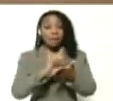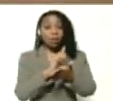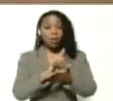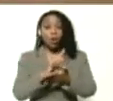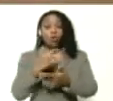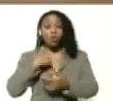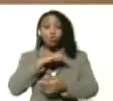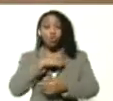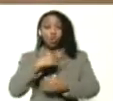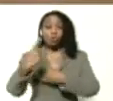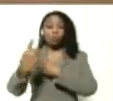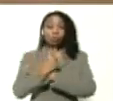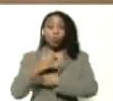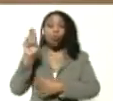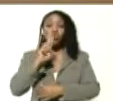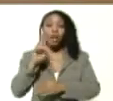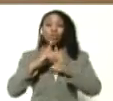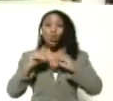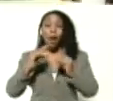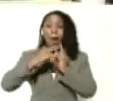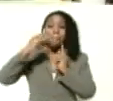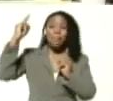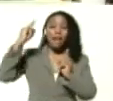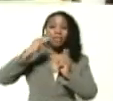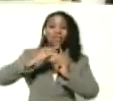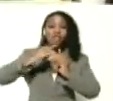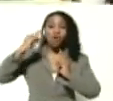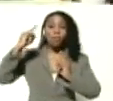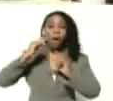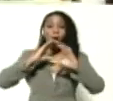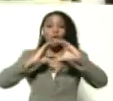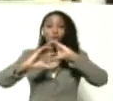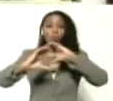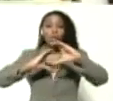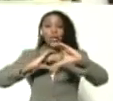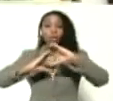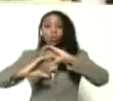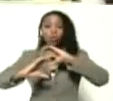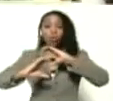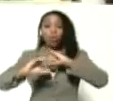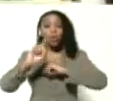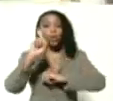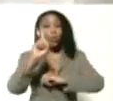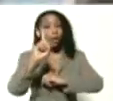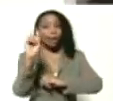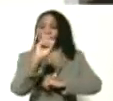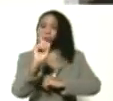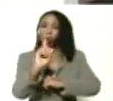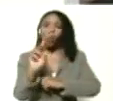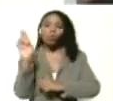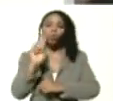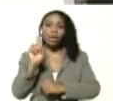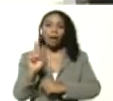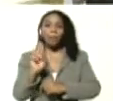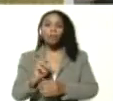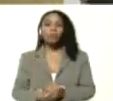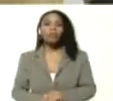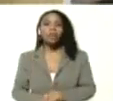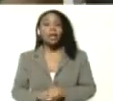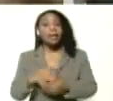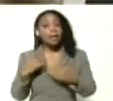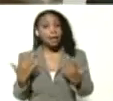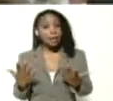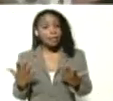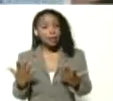vimos obligados a utilizar todas las plataformas comunicacionales. Había una que no estábamos utilizando y la